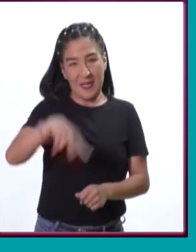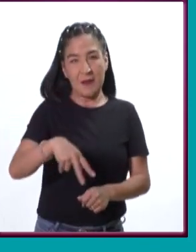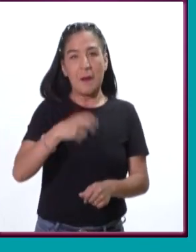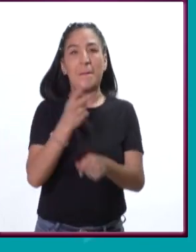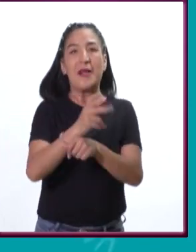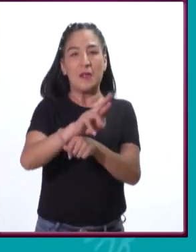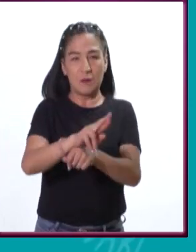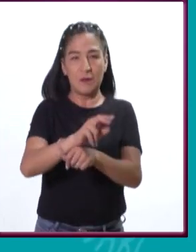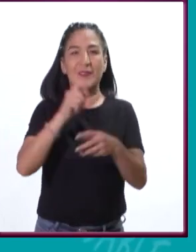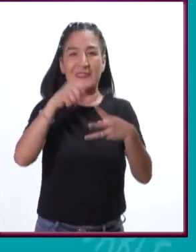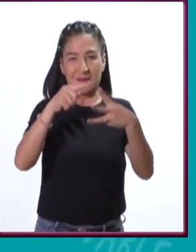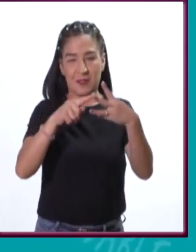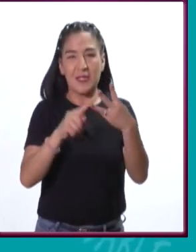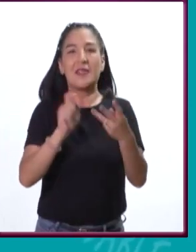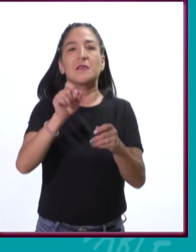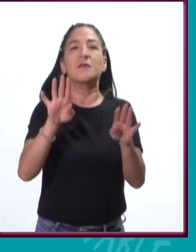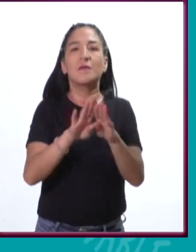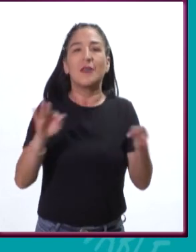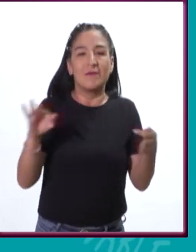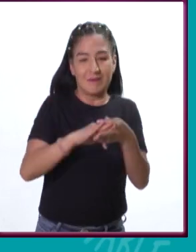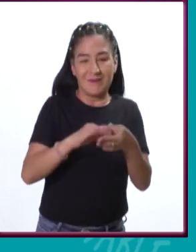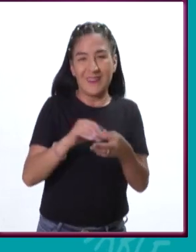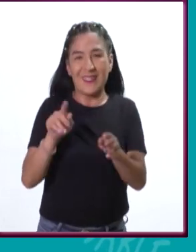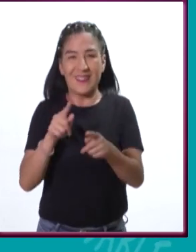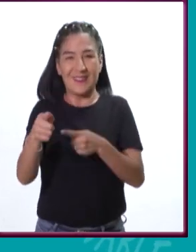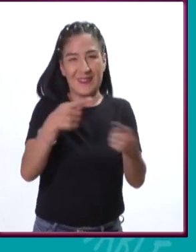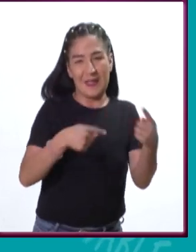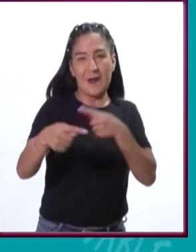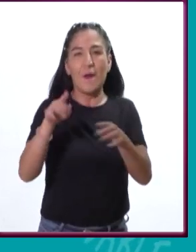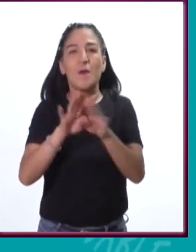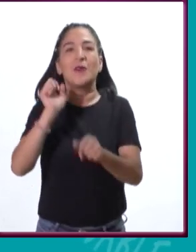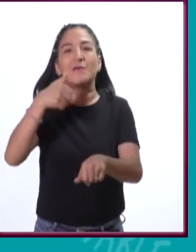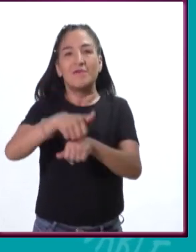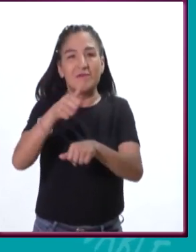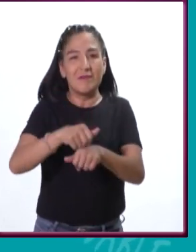con Brasil, en primer lugar, China, Perú y México.